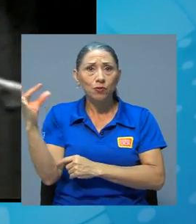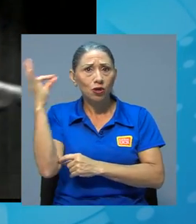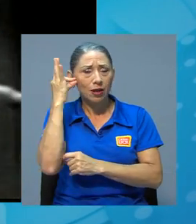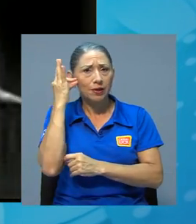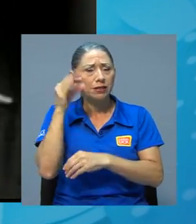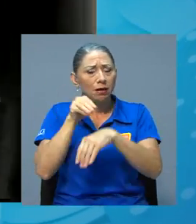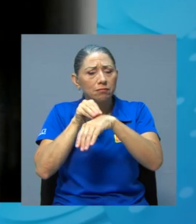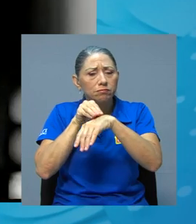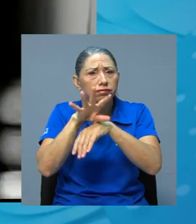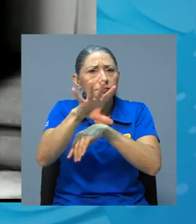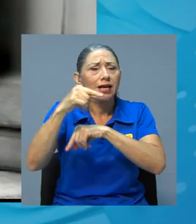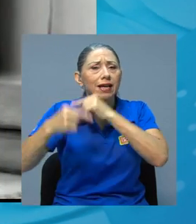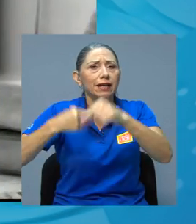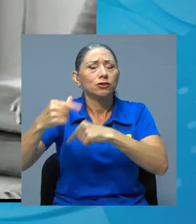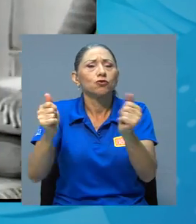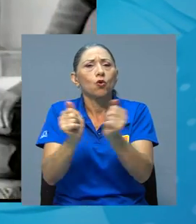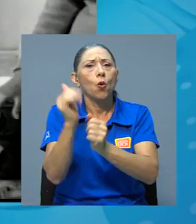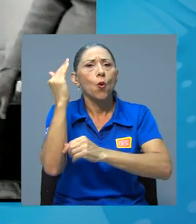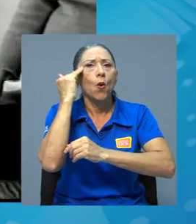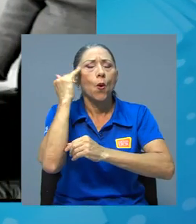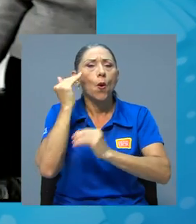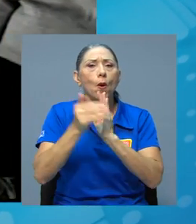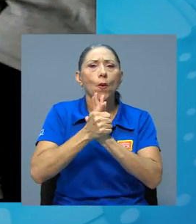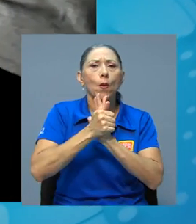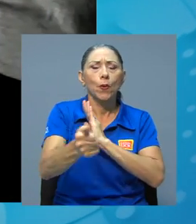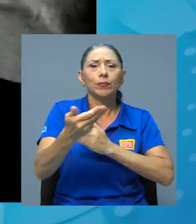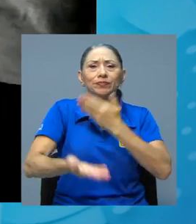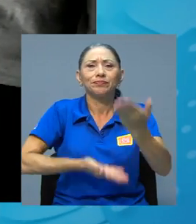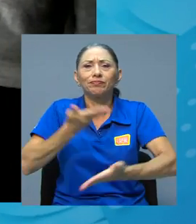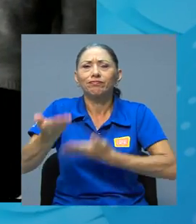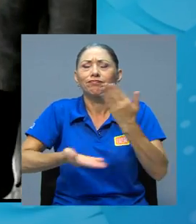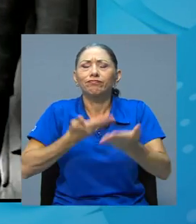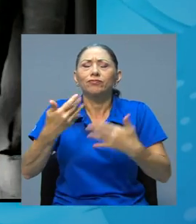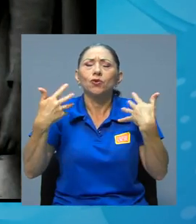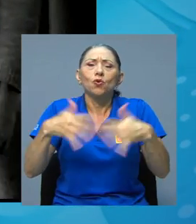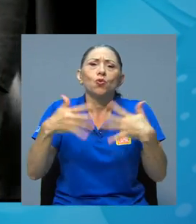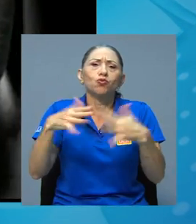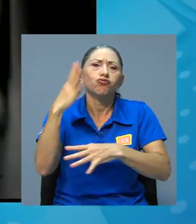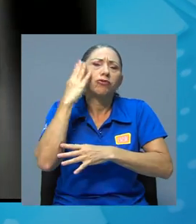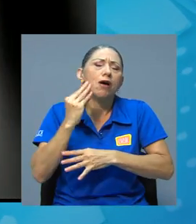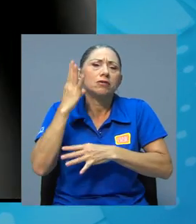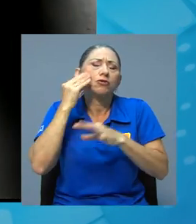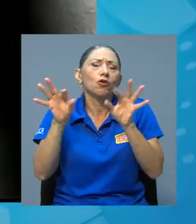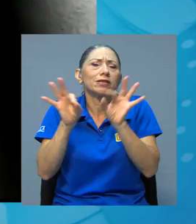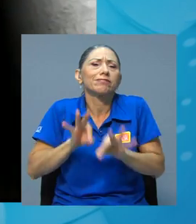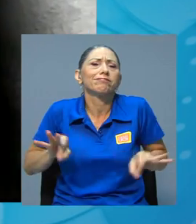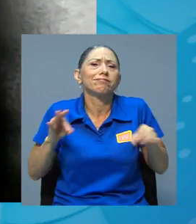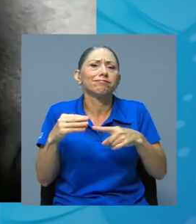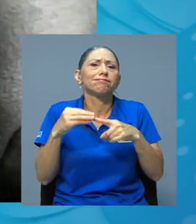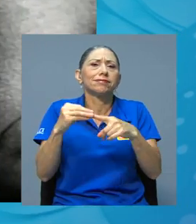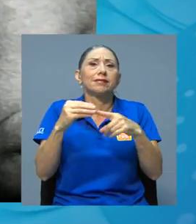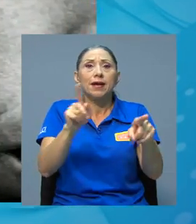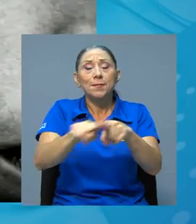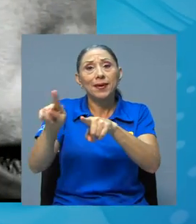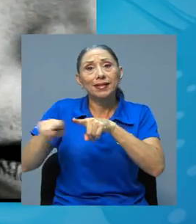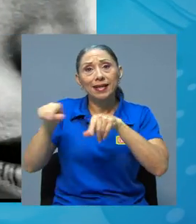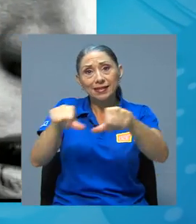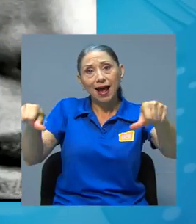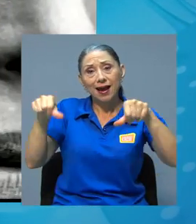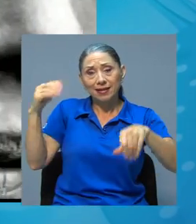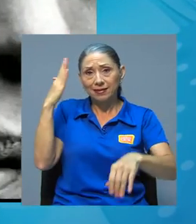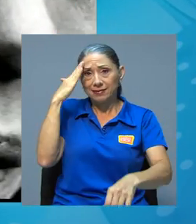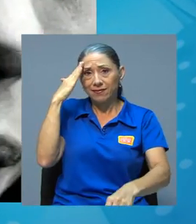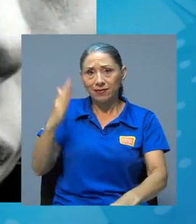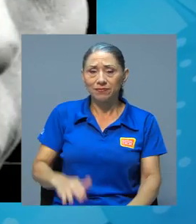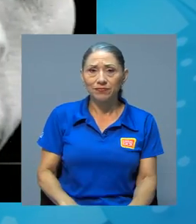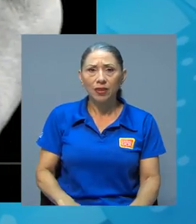generaciones con sus conocimientos, talento y servicio e invaluables trayectorias en muy variadas áreas del